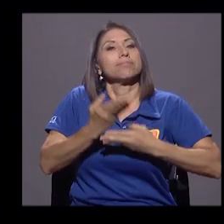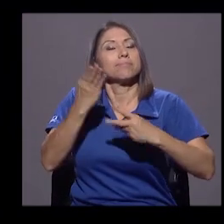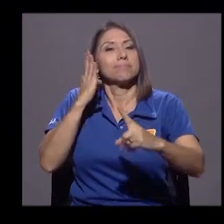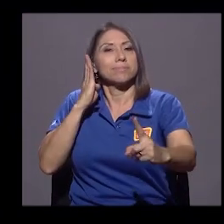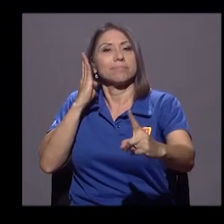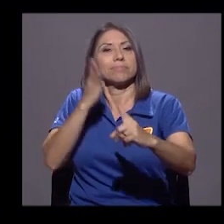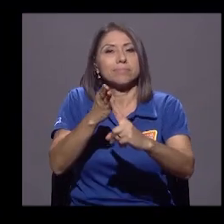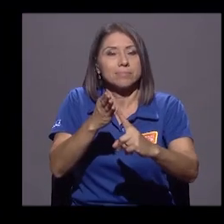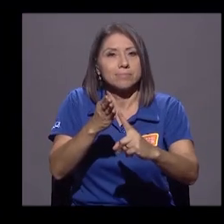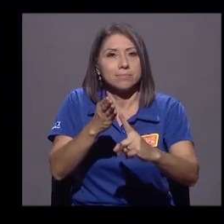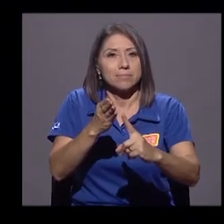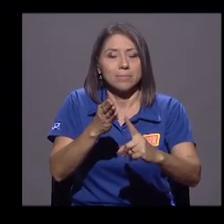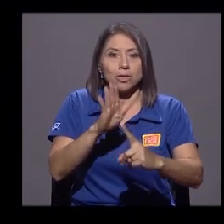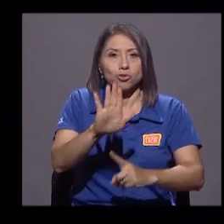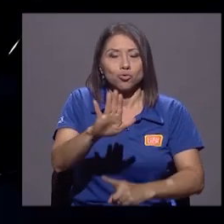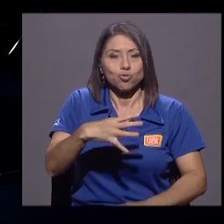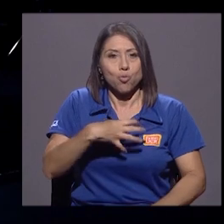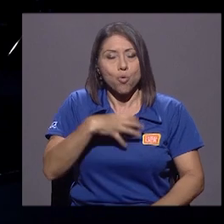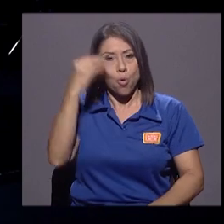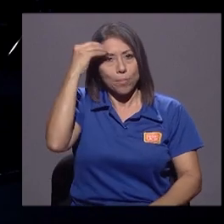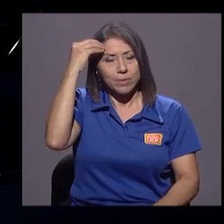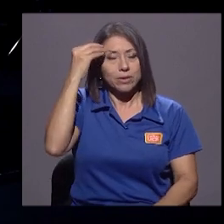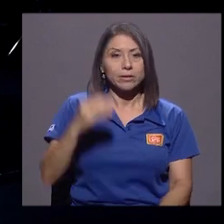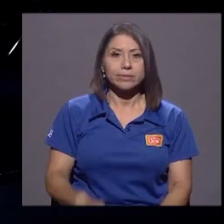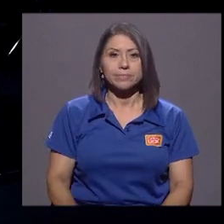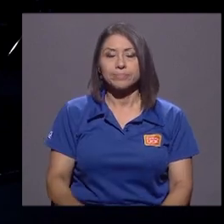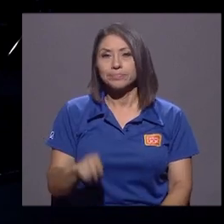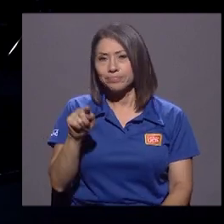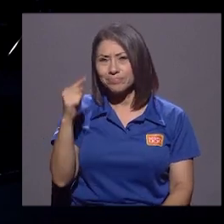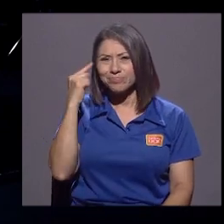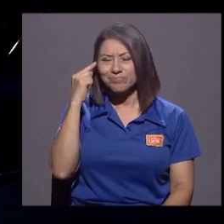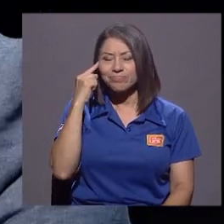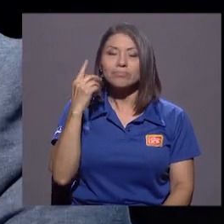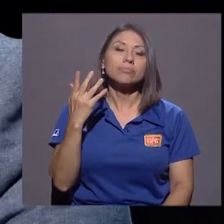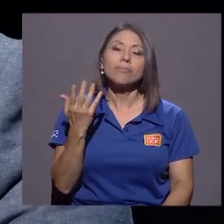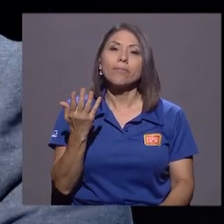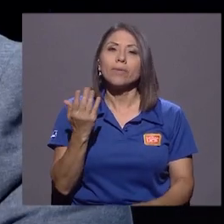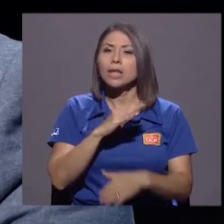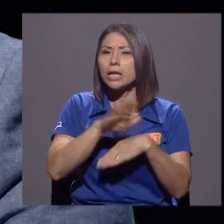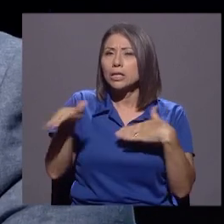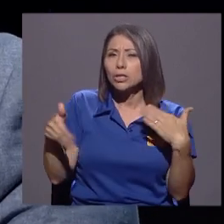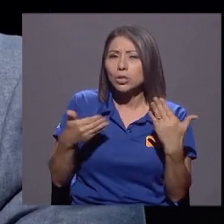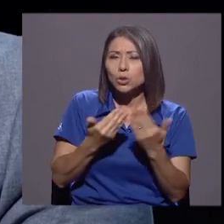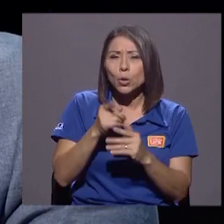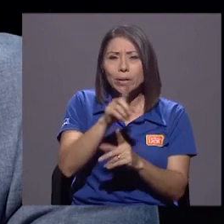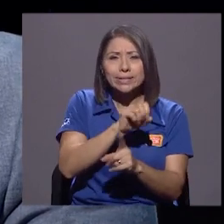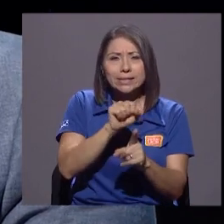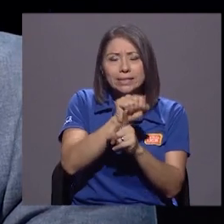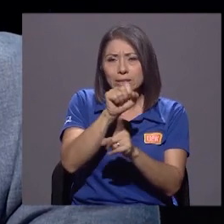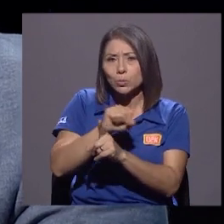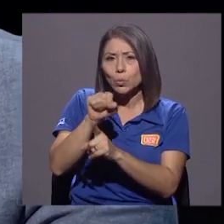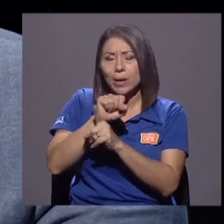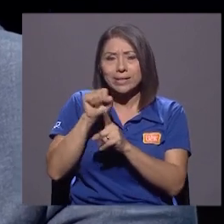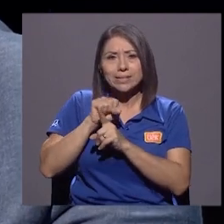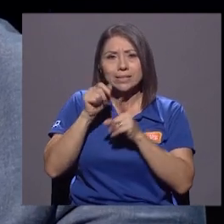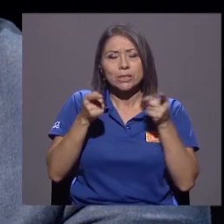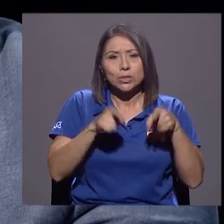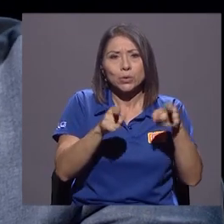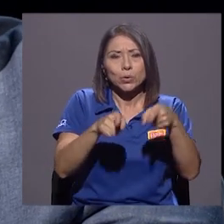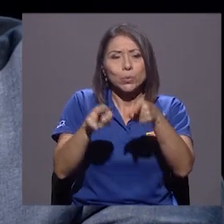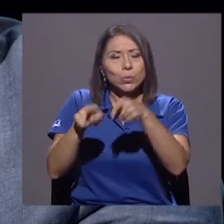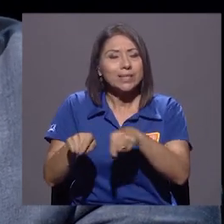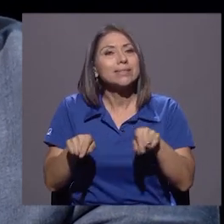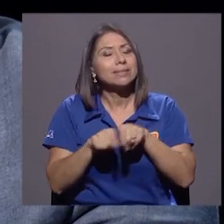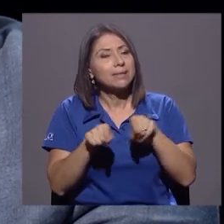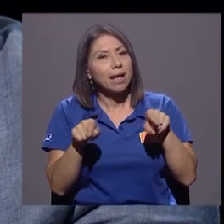sus opiniones. ¿Sabe qué es lo que pienso? Es que en ese, digamos, en todo ese entramado de situaciones que vivimos, nos